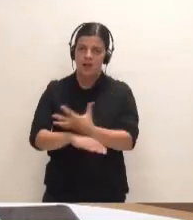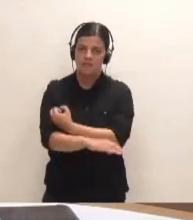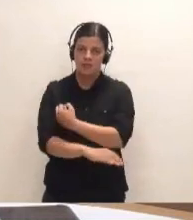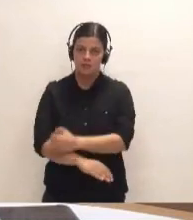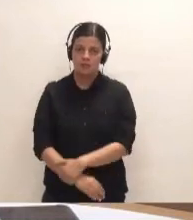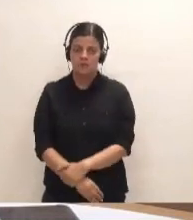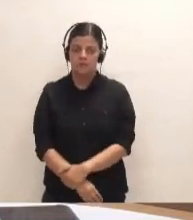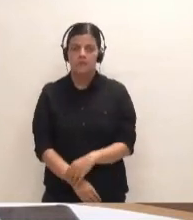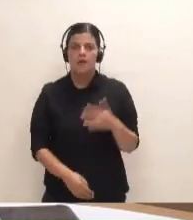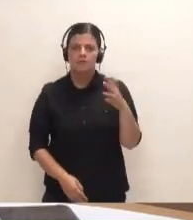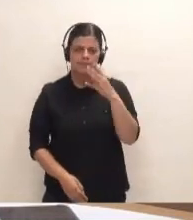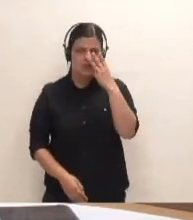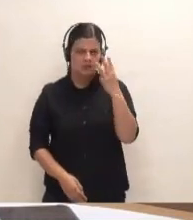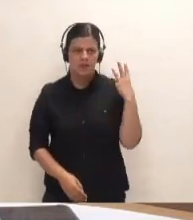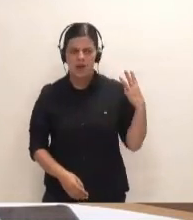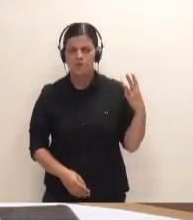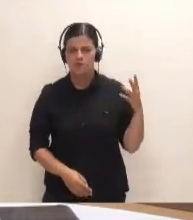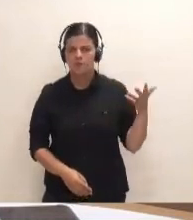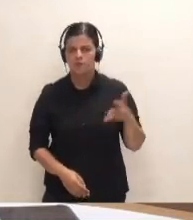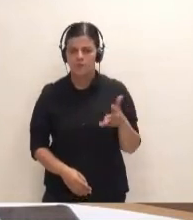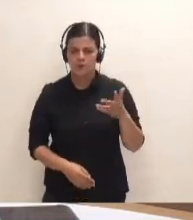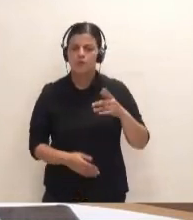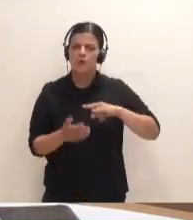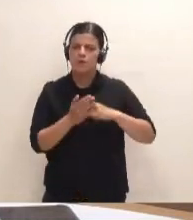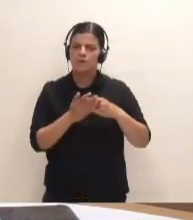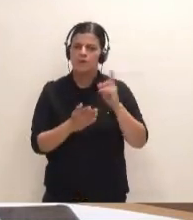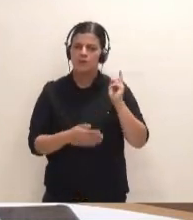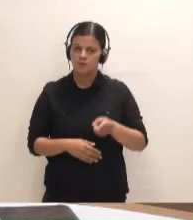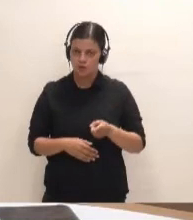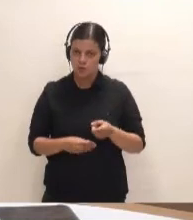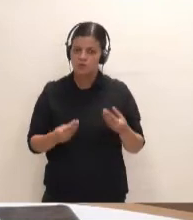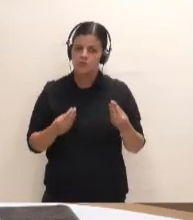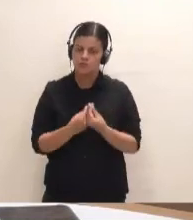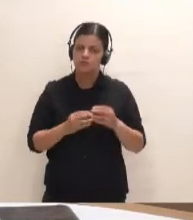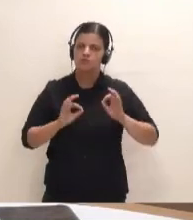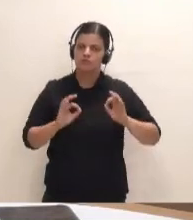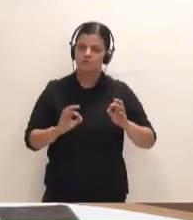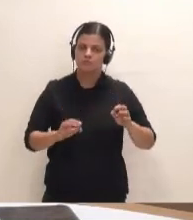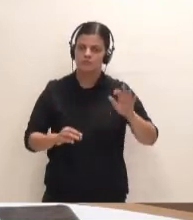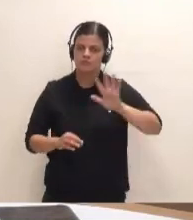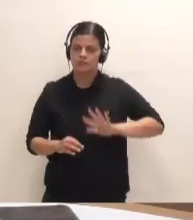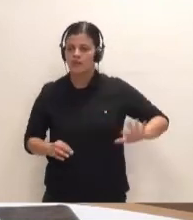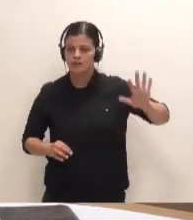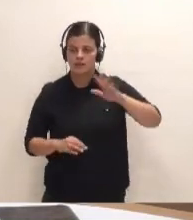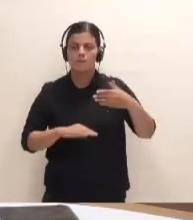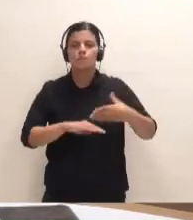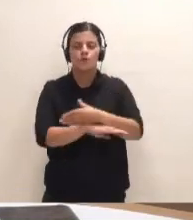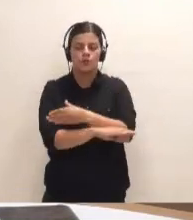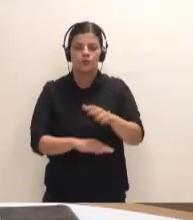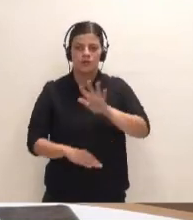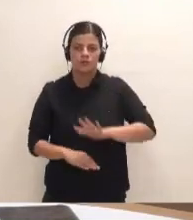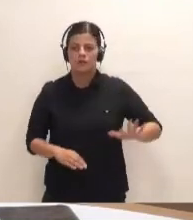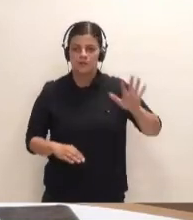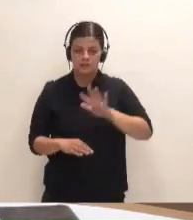Hace aproximadamente tres años se estableció un plan director en coordinación con puertos del Estado para resolver los problemas de congestión de los cristianos.